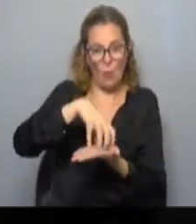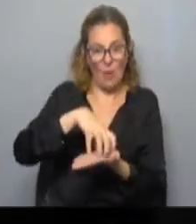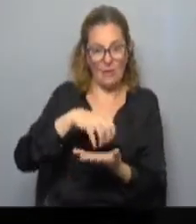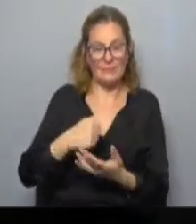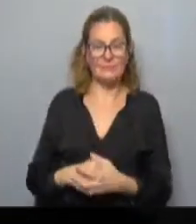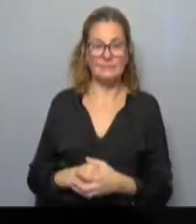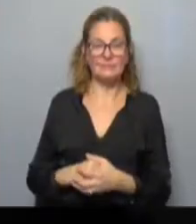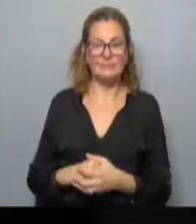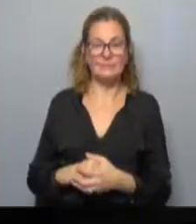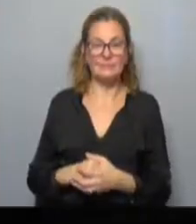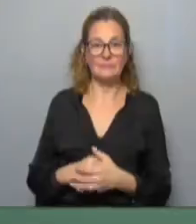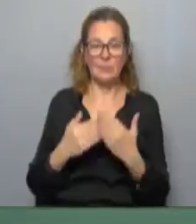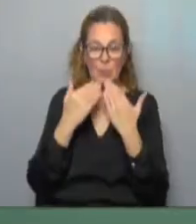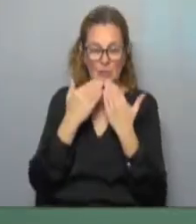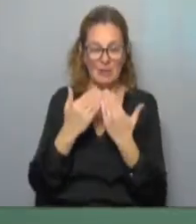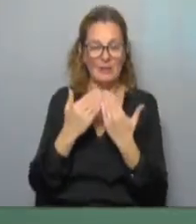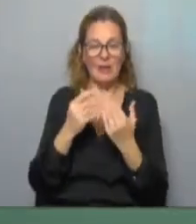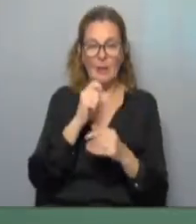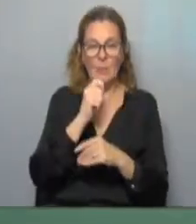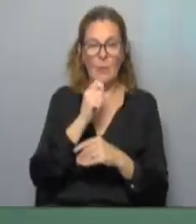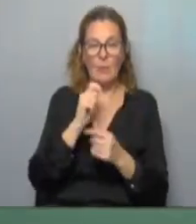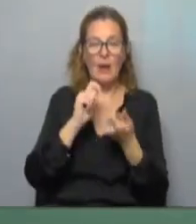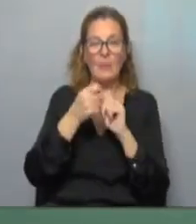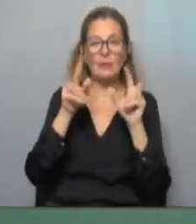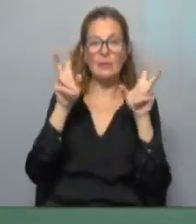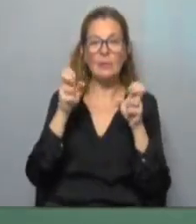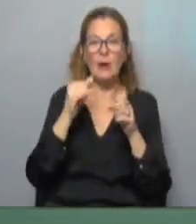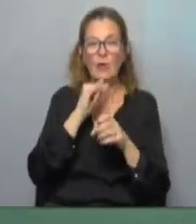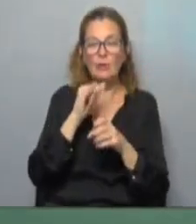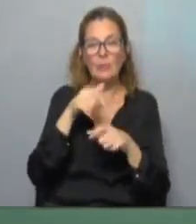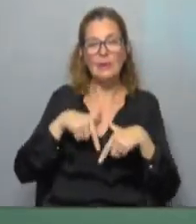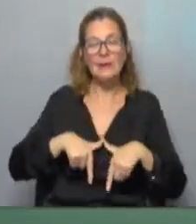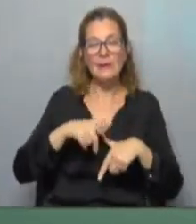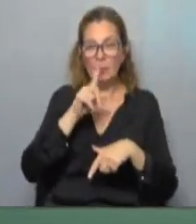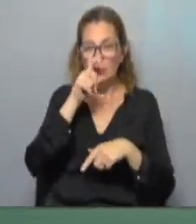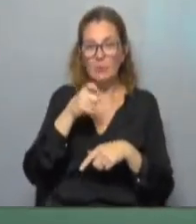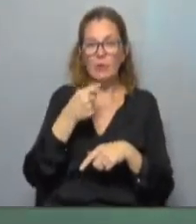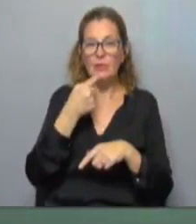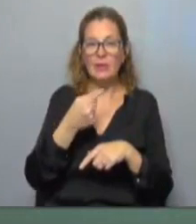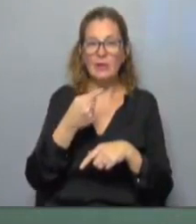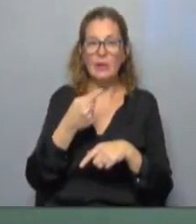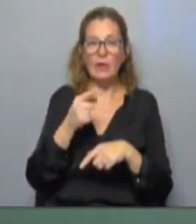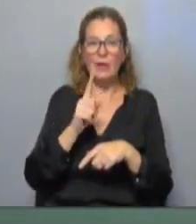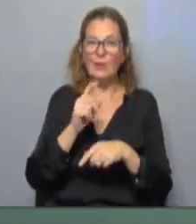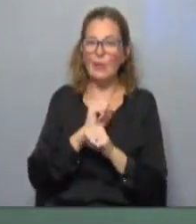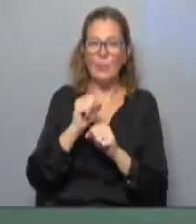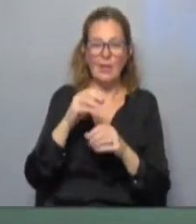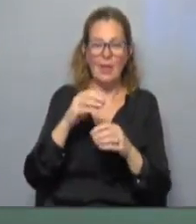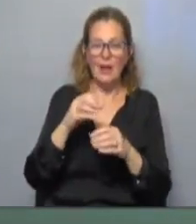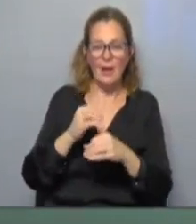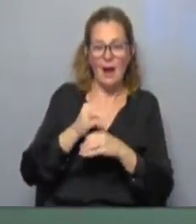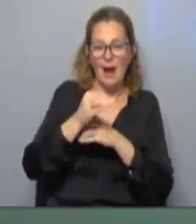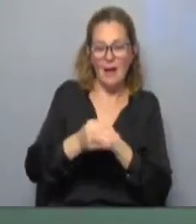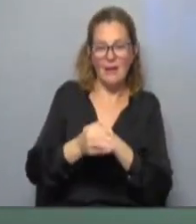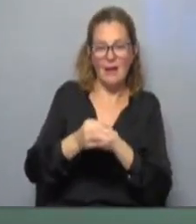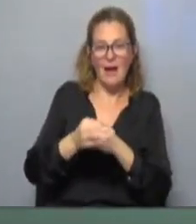cual se dan muchas gracias Natalia por este móvil cambiando de tema les contamos que la intendencia de Montevideo consideró inviable la construcción de una